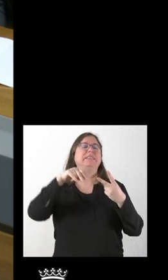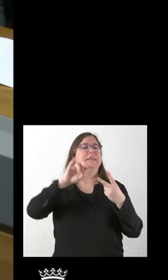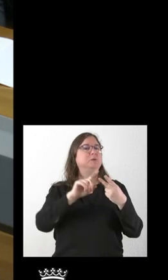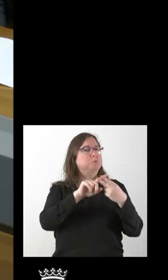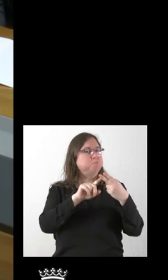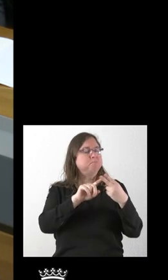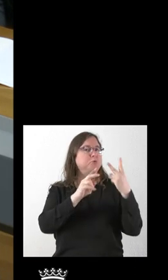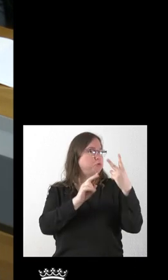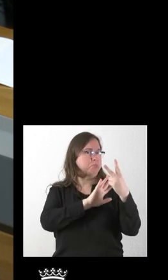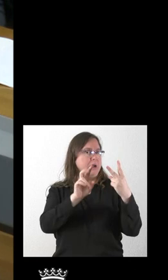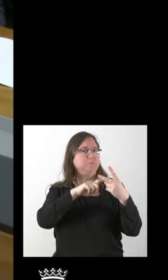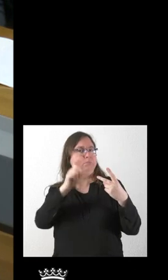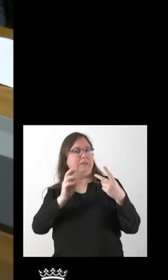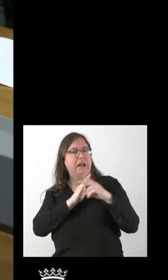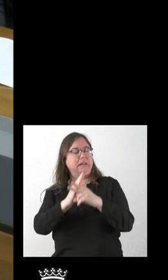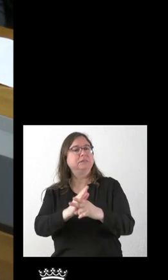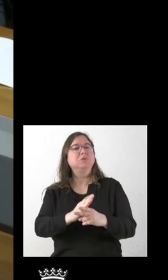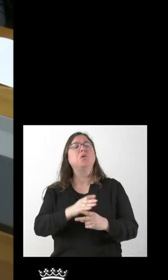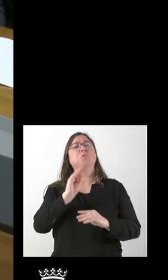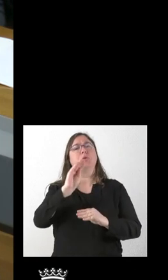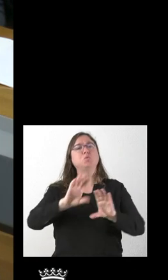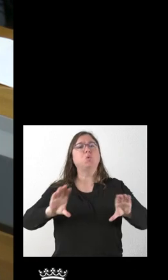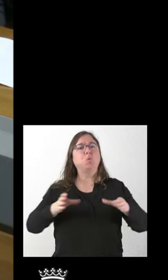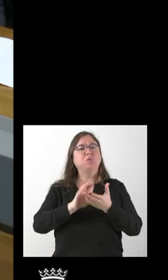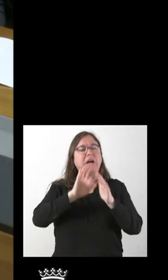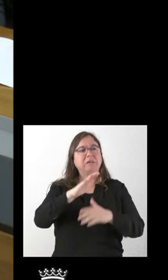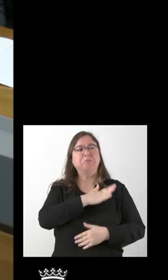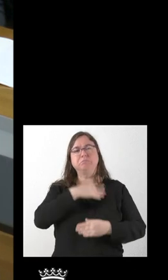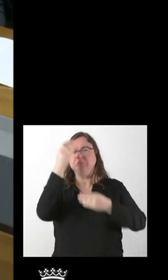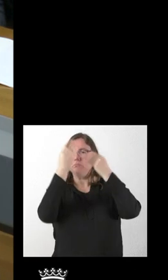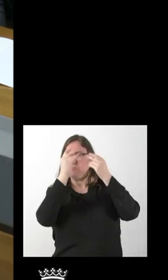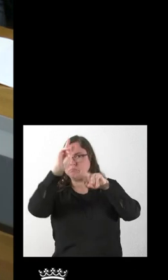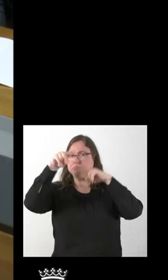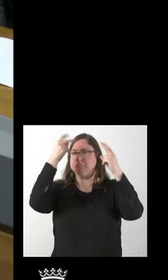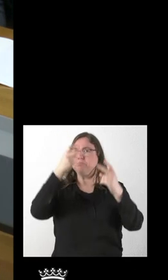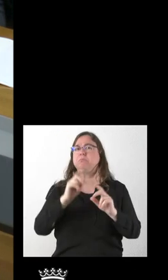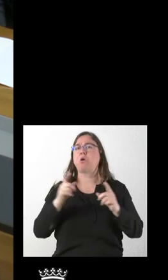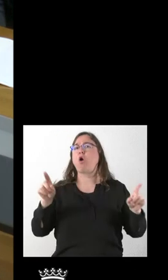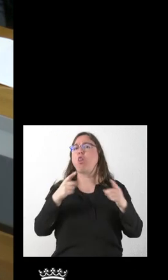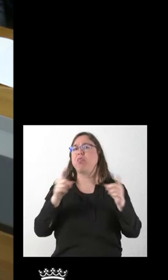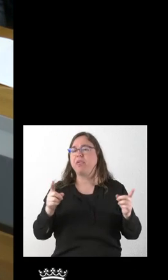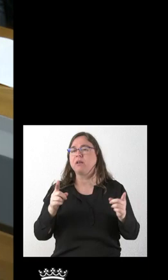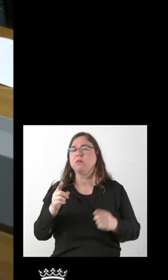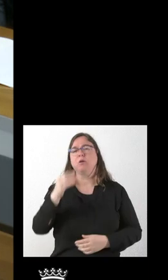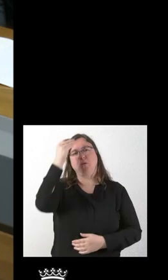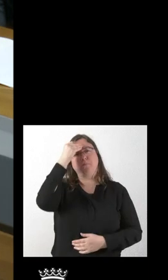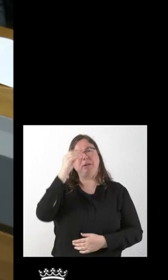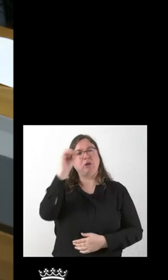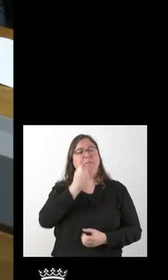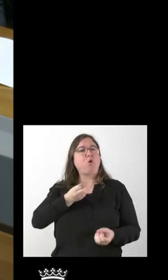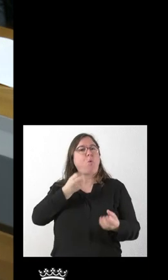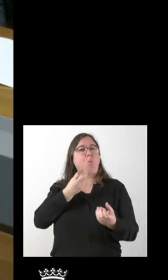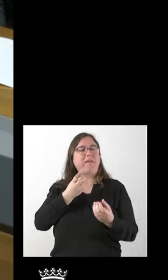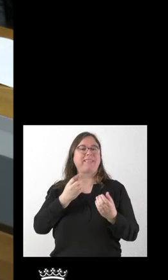plantea, a replantear este concierto. ¿Cómo valoran los argumentos que han dado los artistas de que ha habido un